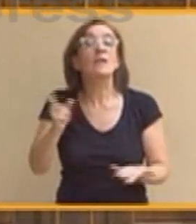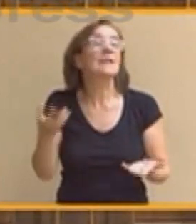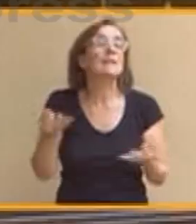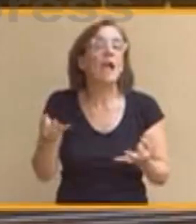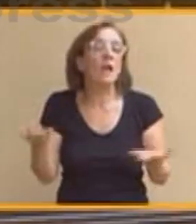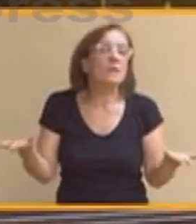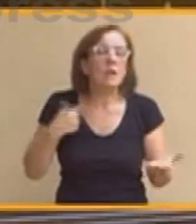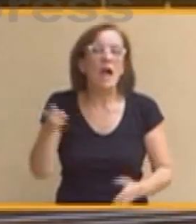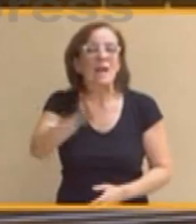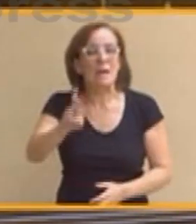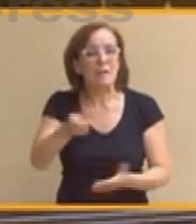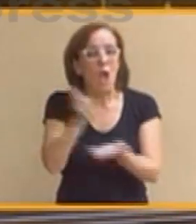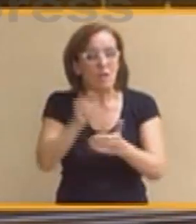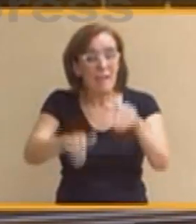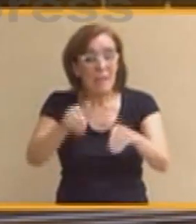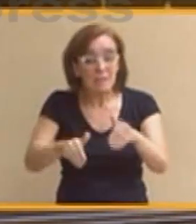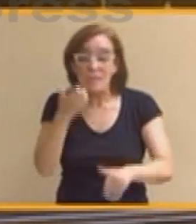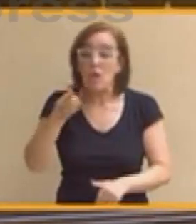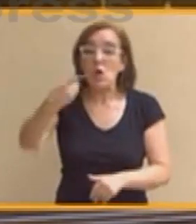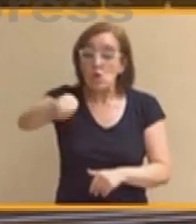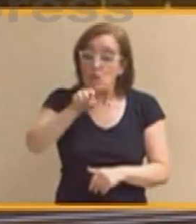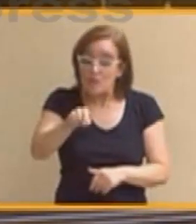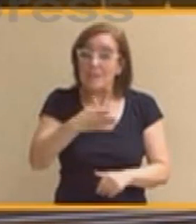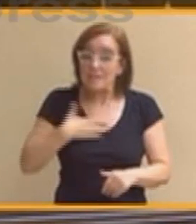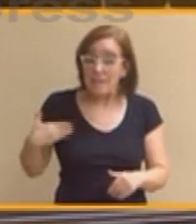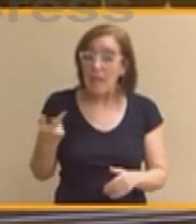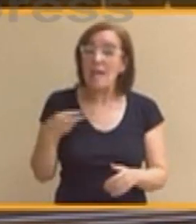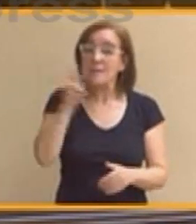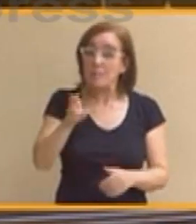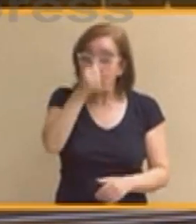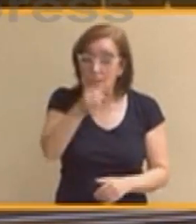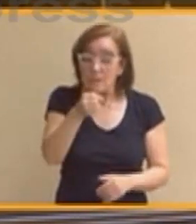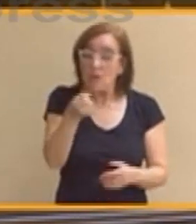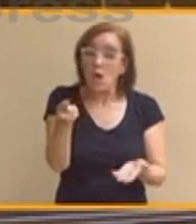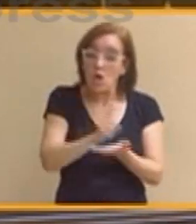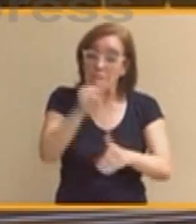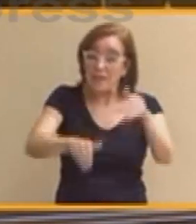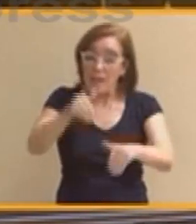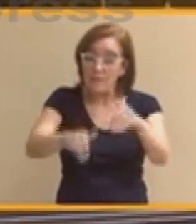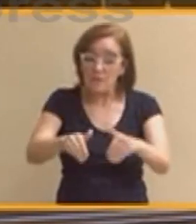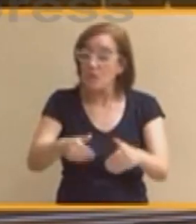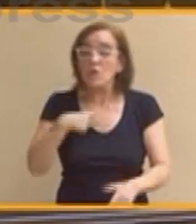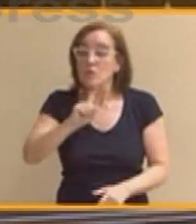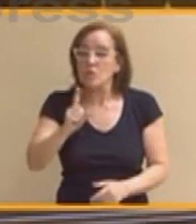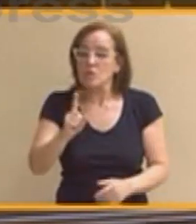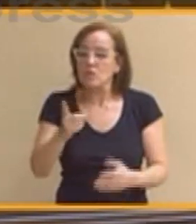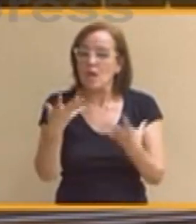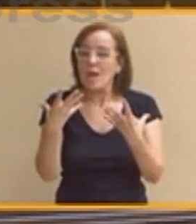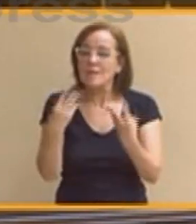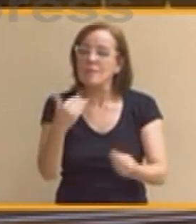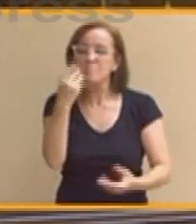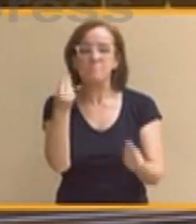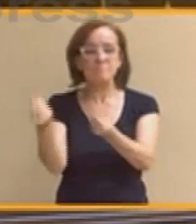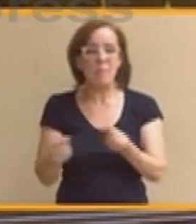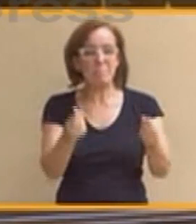repitan las elecciones. Y si ustedes quieren que se repitan las elecciones, creo que ustedes no habrán entendido algo. Daría la impresión de que ustedes